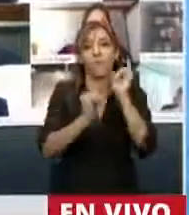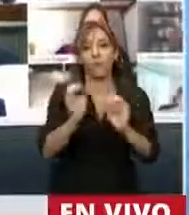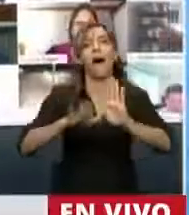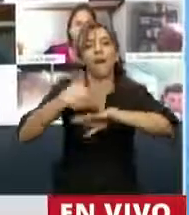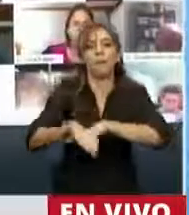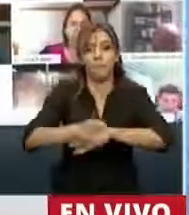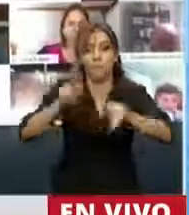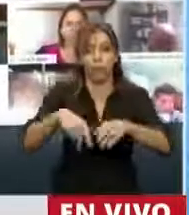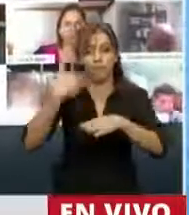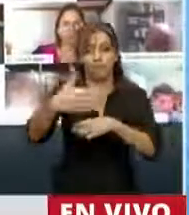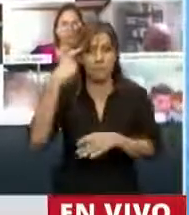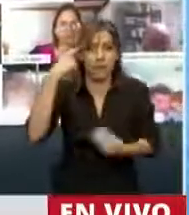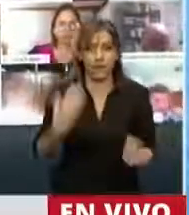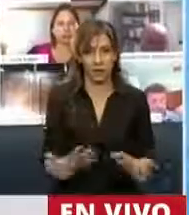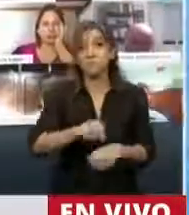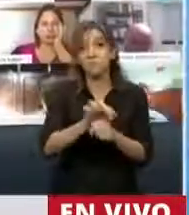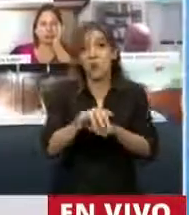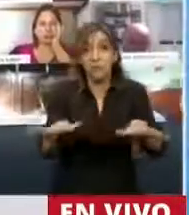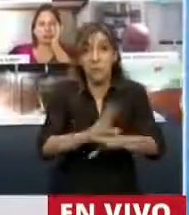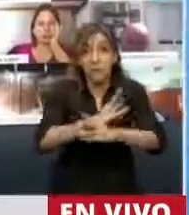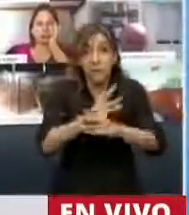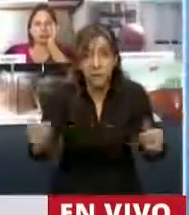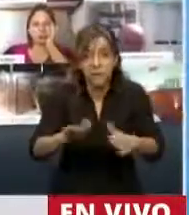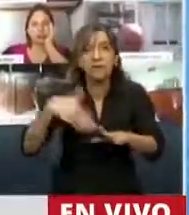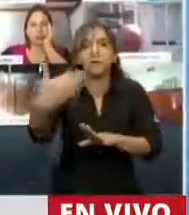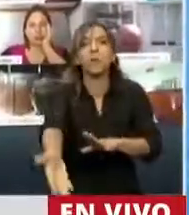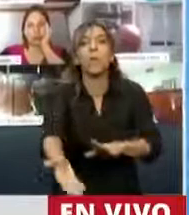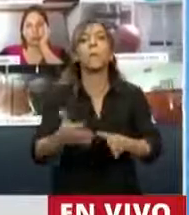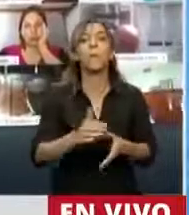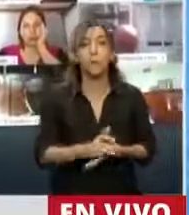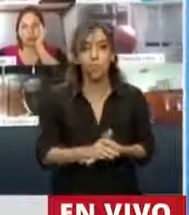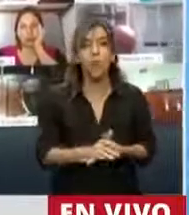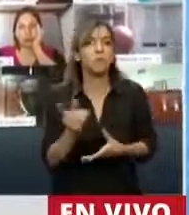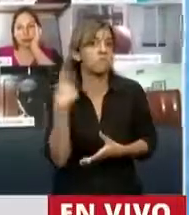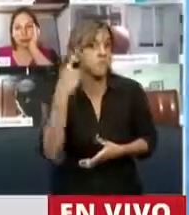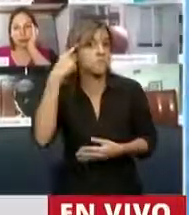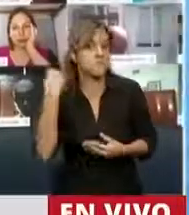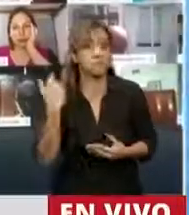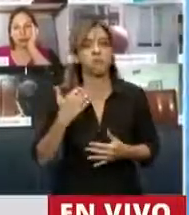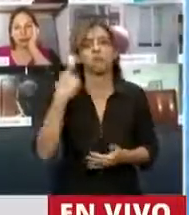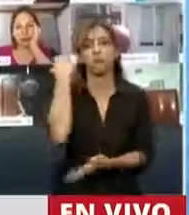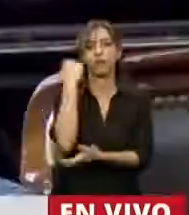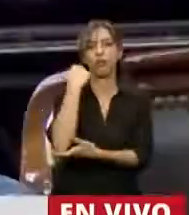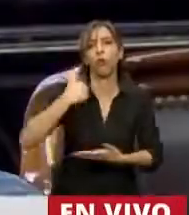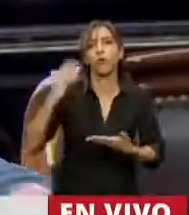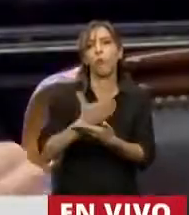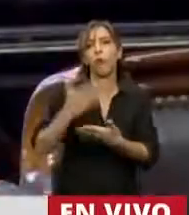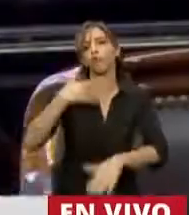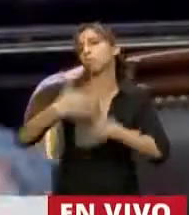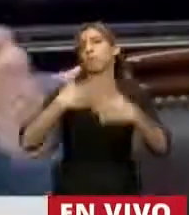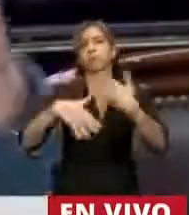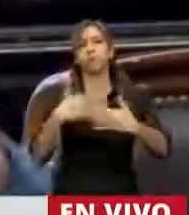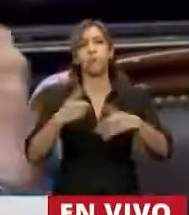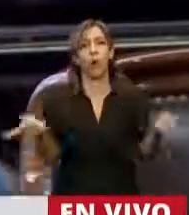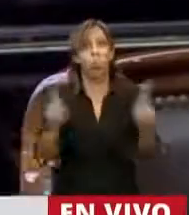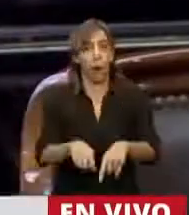estamos viviendo, de creer que cuando pase la pandemia, en el mejor de los casos, se reactiva la economía y recuperamos los niveles